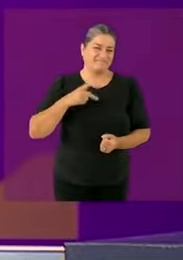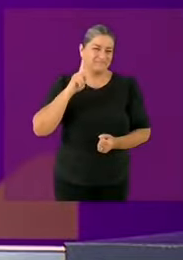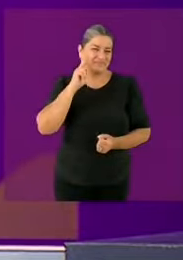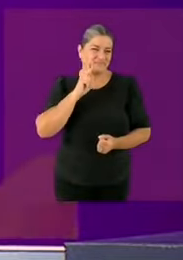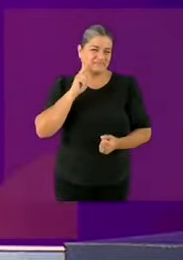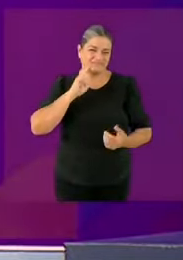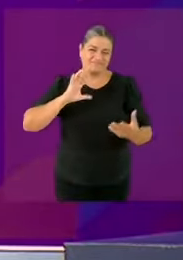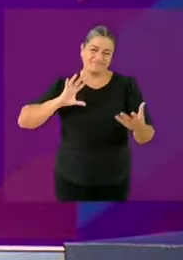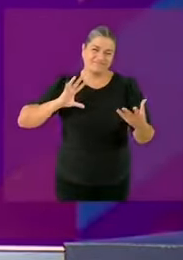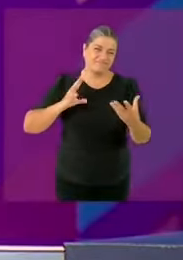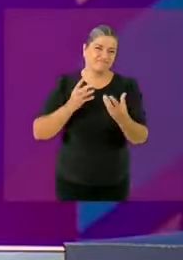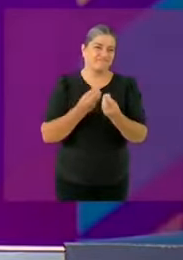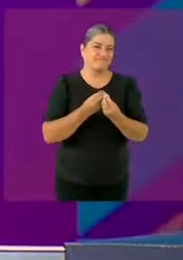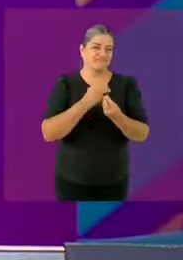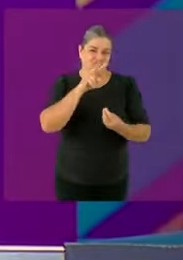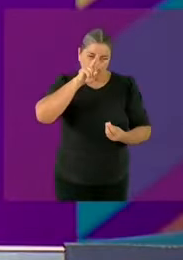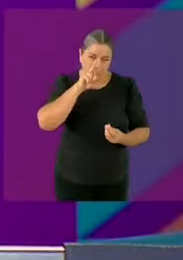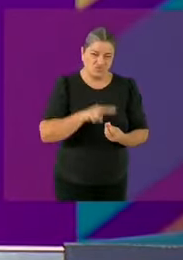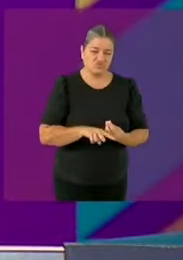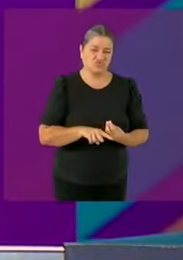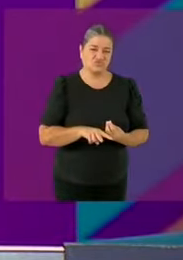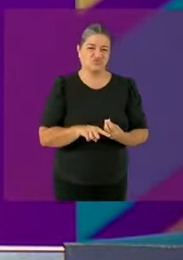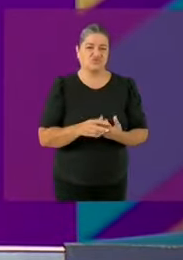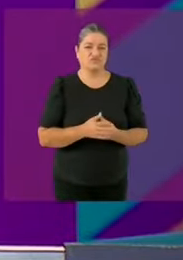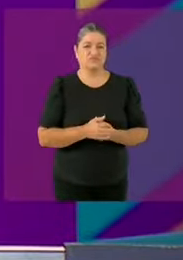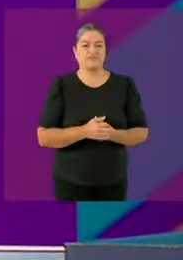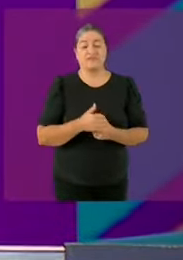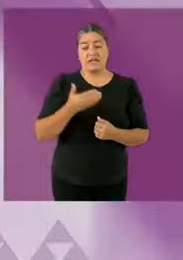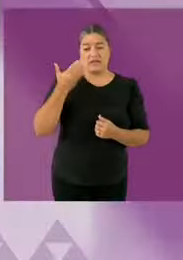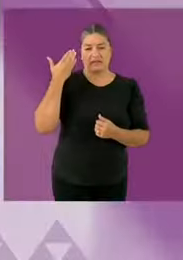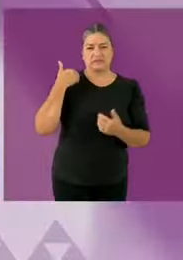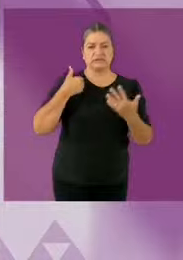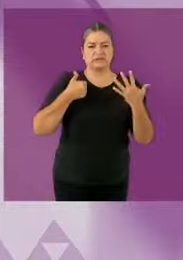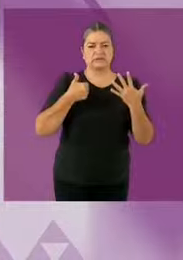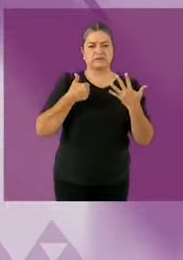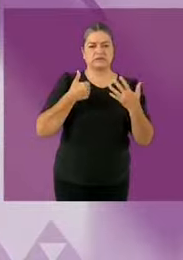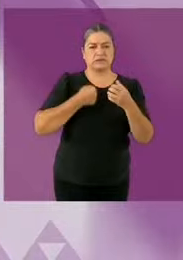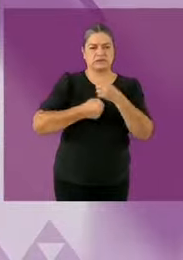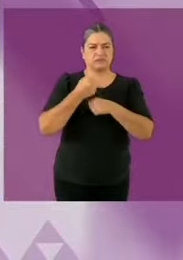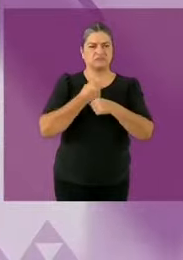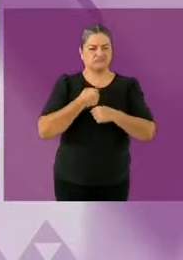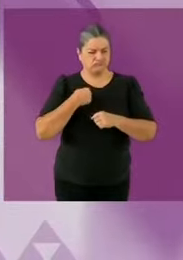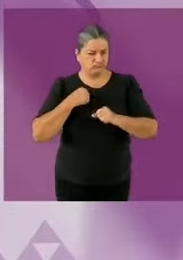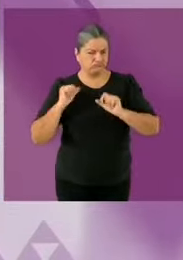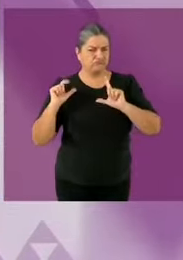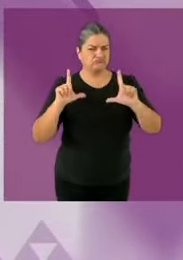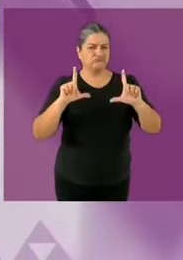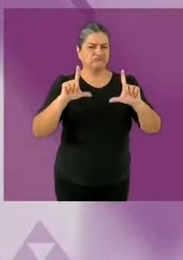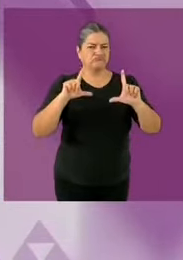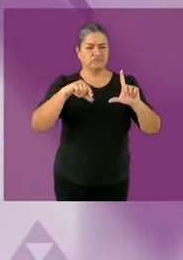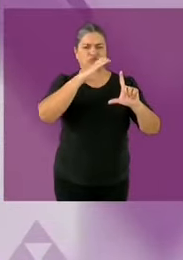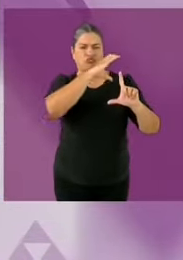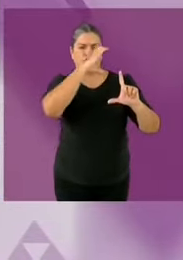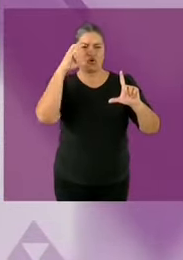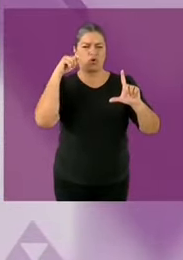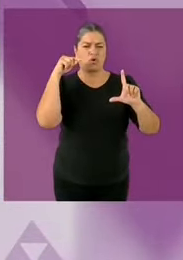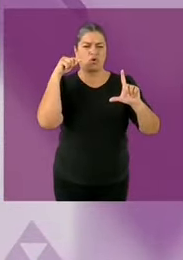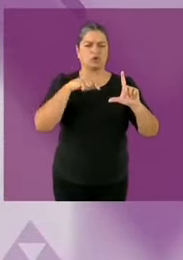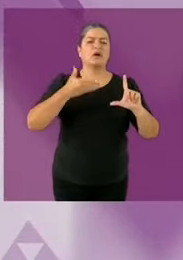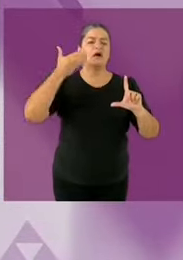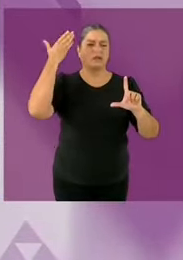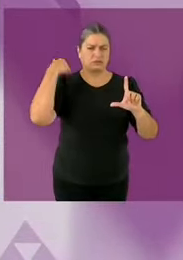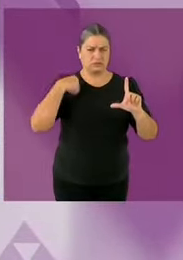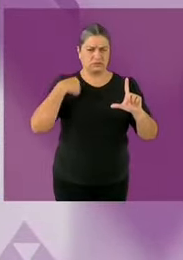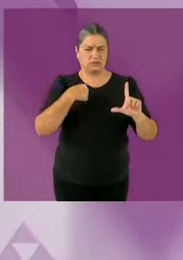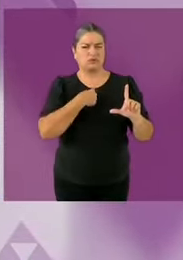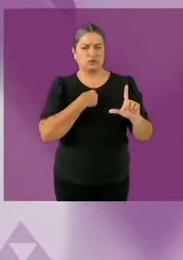Le puse la foto ahí en un programa de televisión nacional y dije que iba a suceder lo que está sucediendo. Porque cuando se involucra